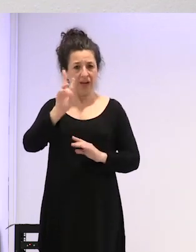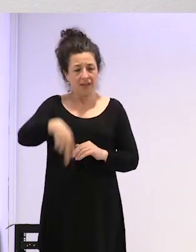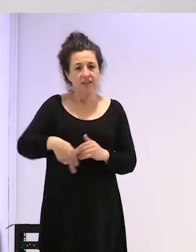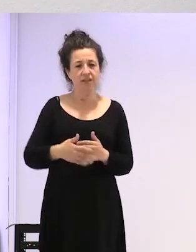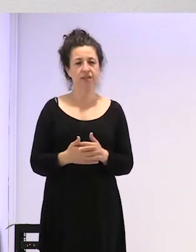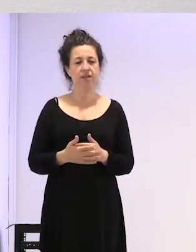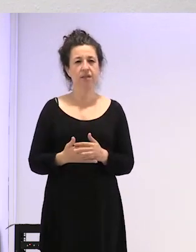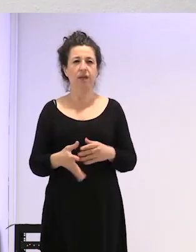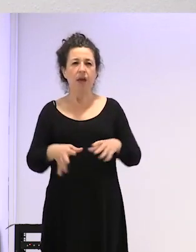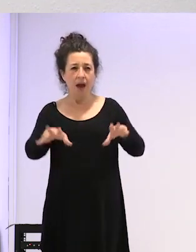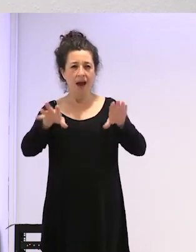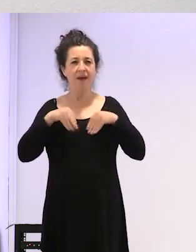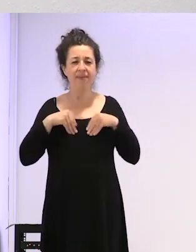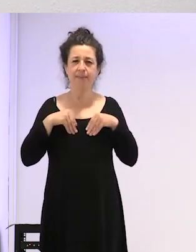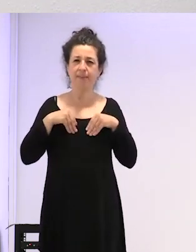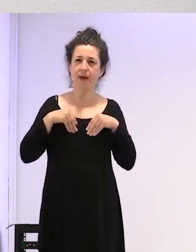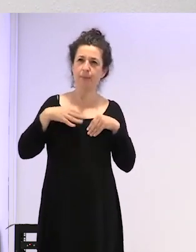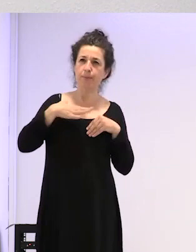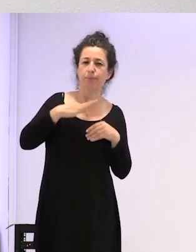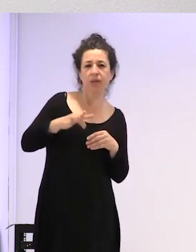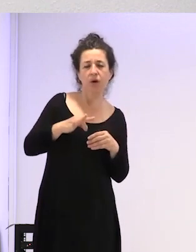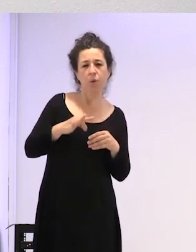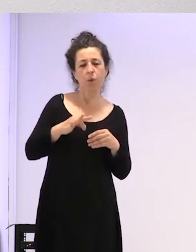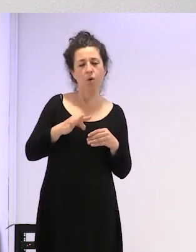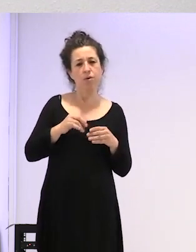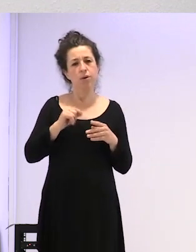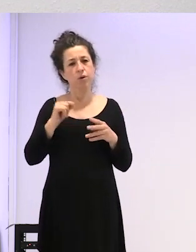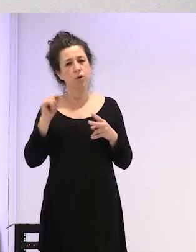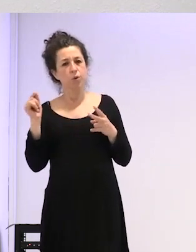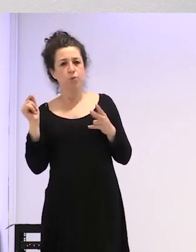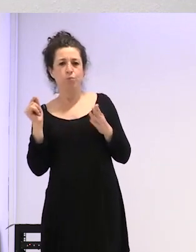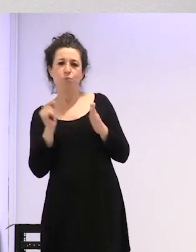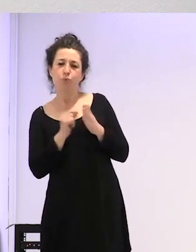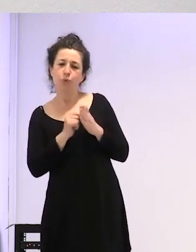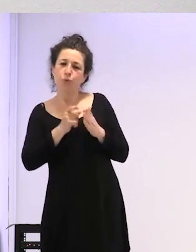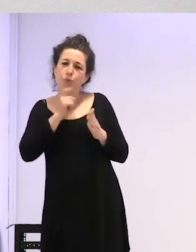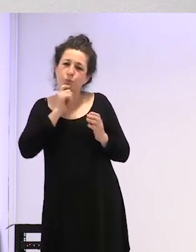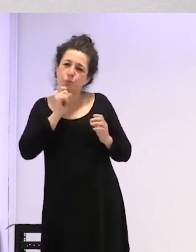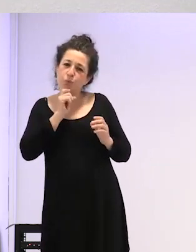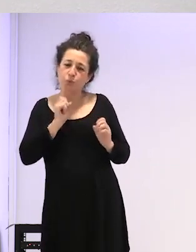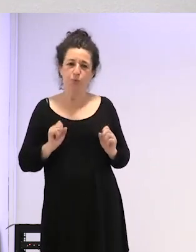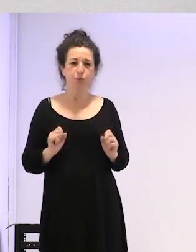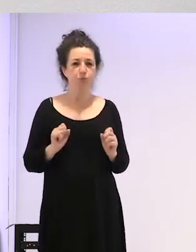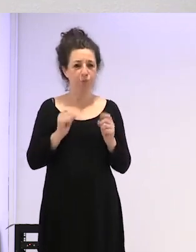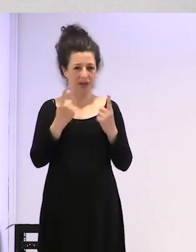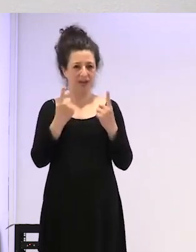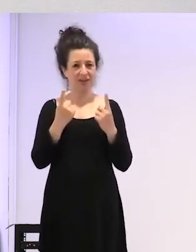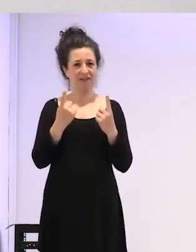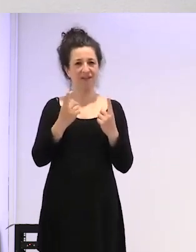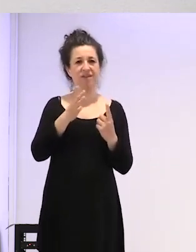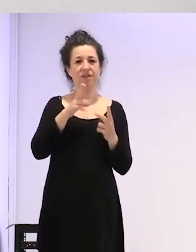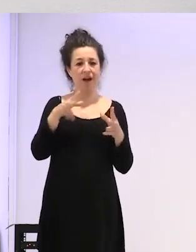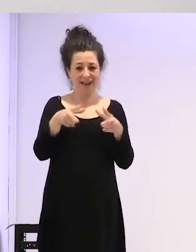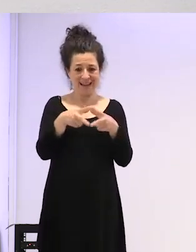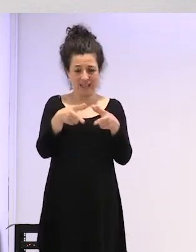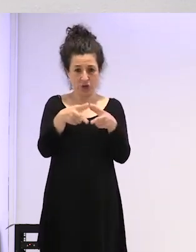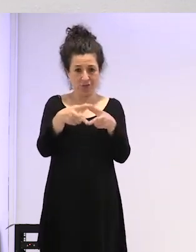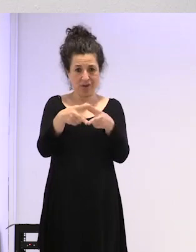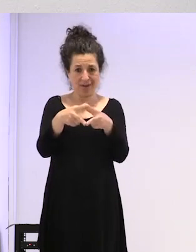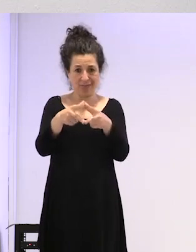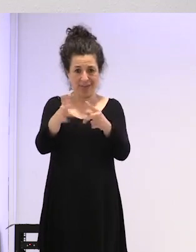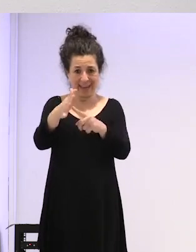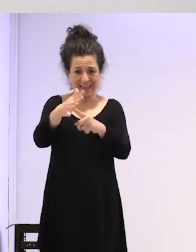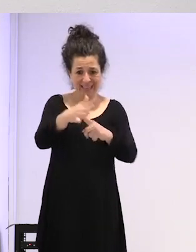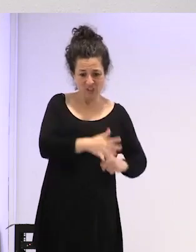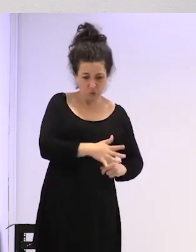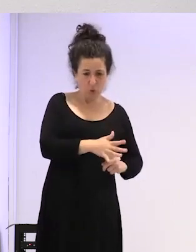yo diría que es casi el punto más difícil ¿no? aceptar en esta sociedad que te excluye y que